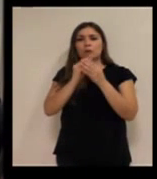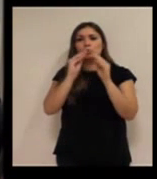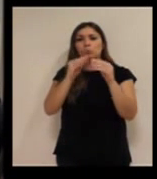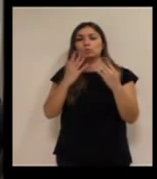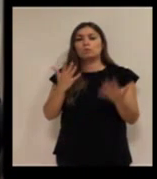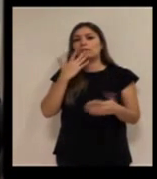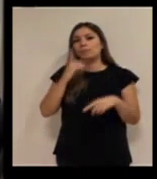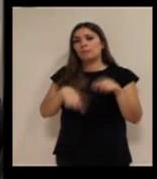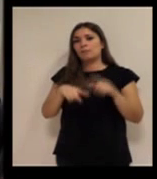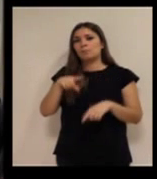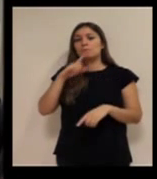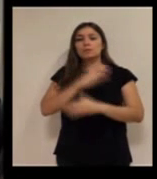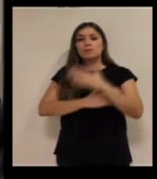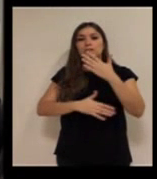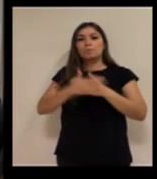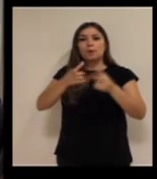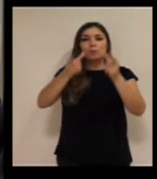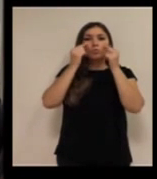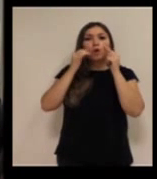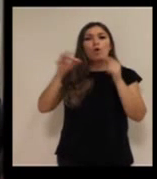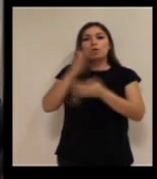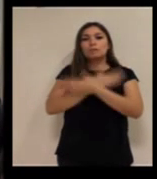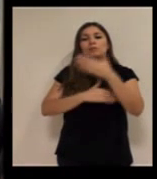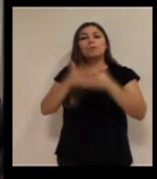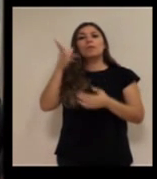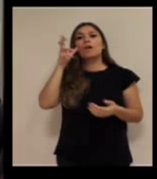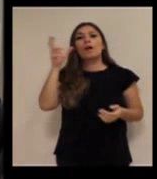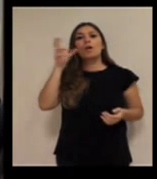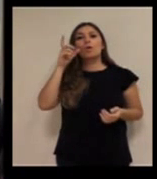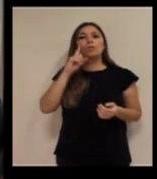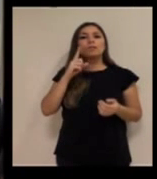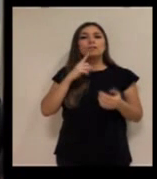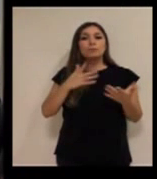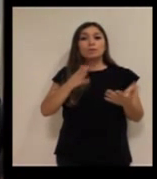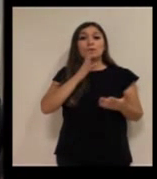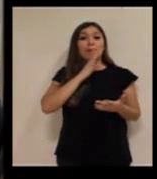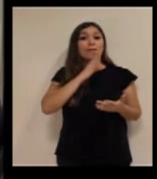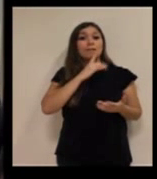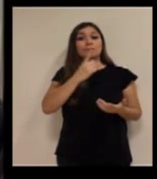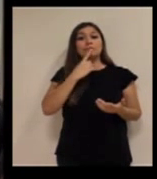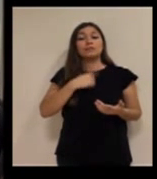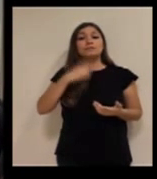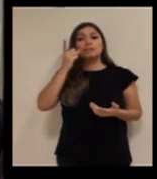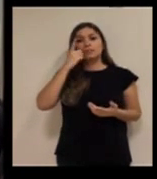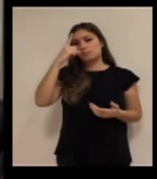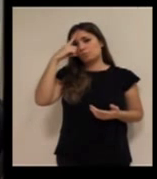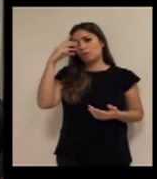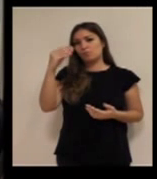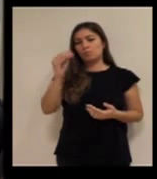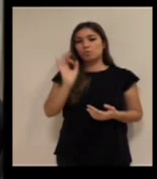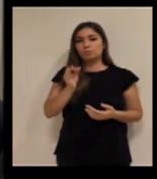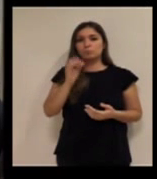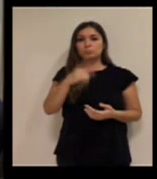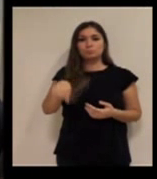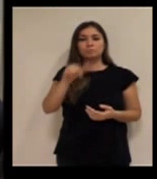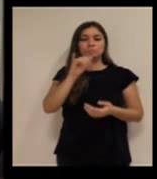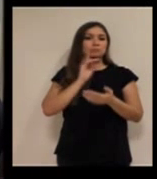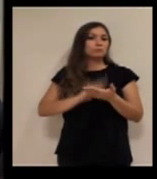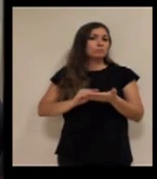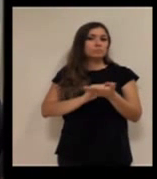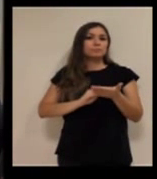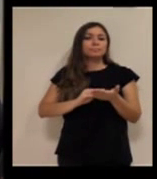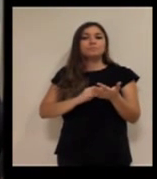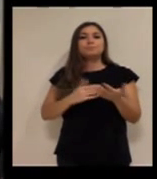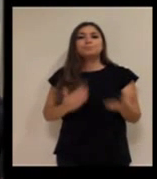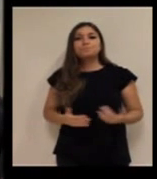qué retos estáis encontrando, por ejemplo, con discapacidad visual, con discapacidad auditiva, tú comentabas el tema del SmartCon, ¿no? Que tenéis